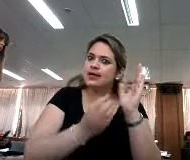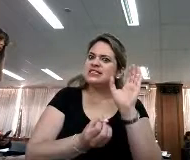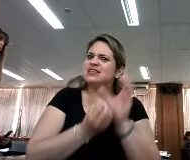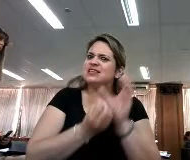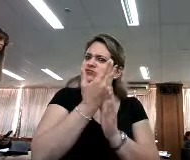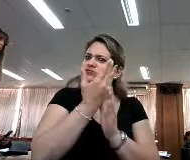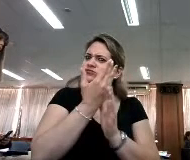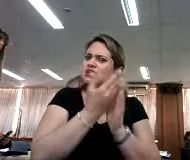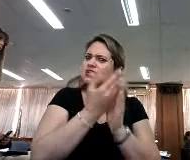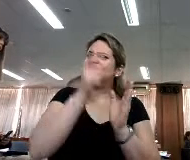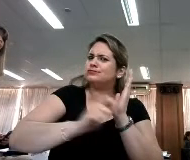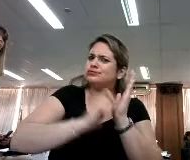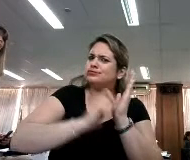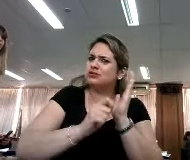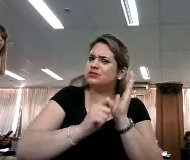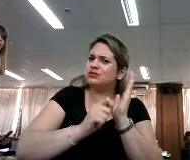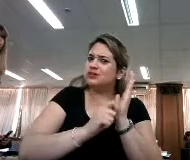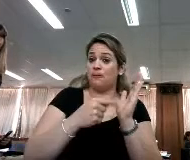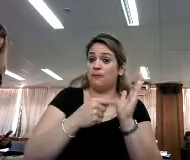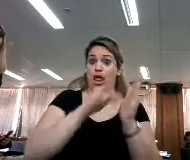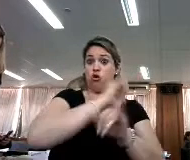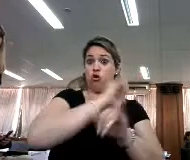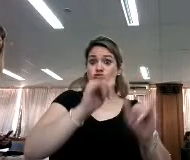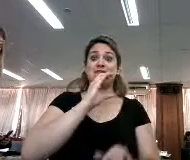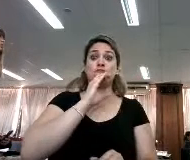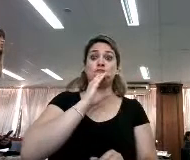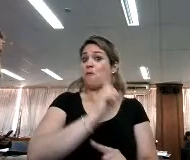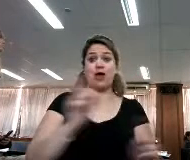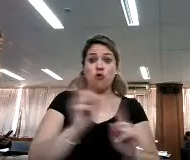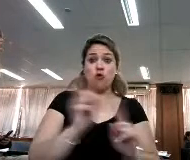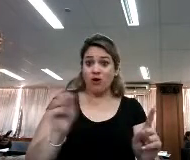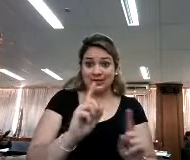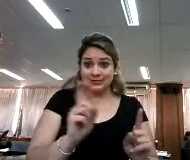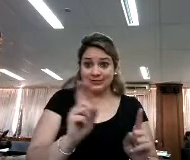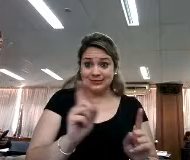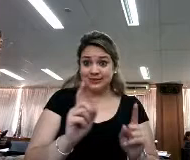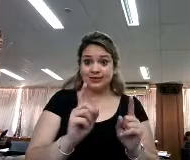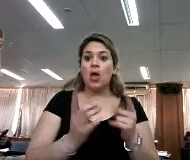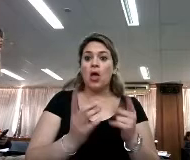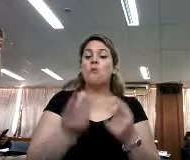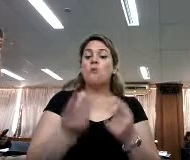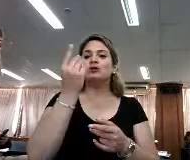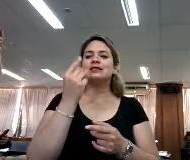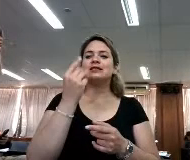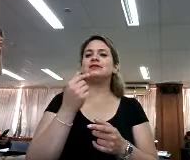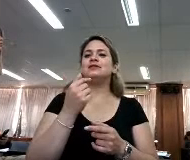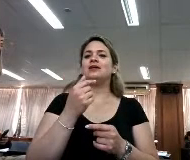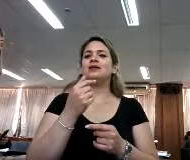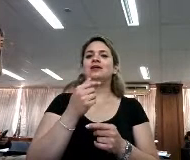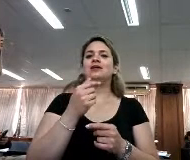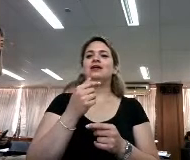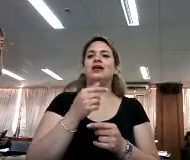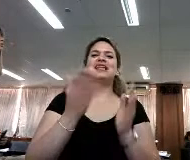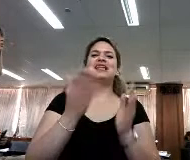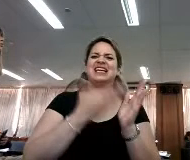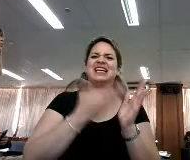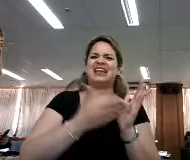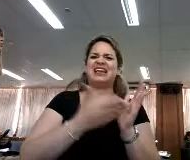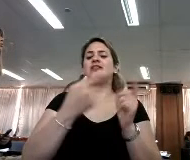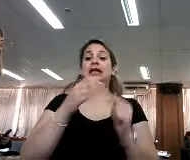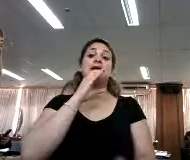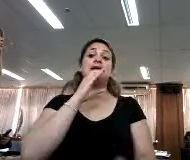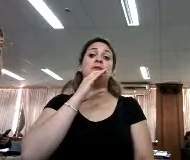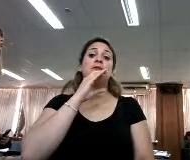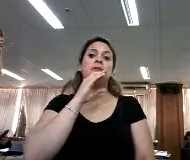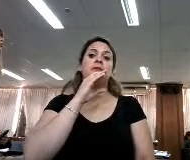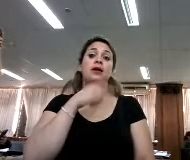experto, si esa noticia no es una broma, a veces coge una broma de estos tipos de web o revistas que hacen bromas y se